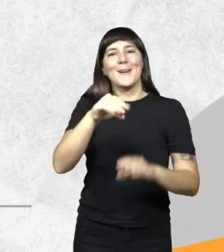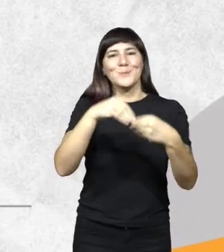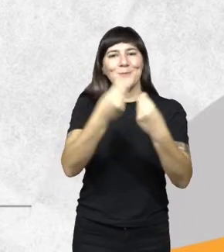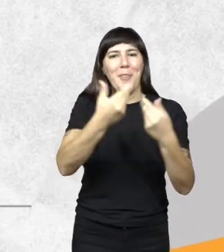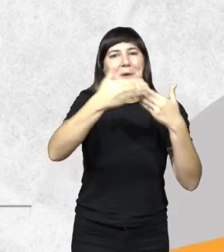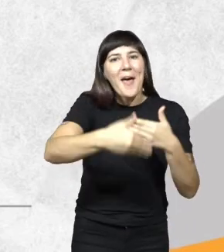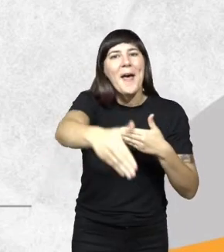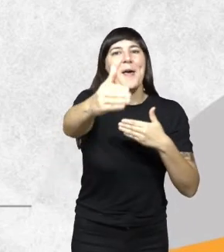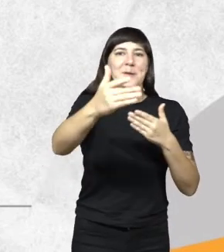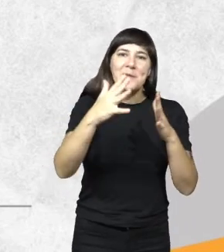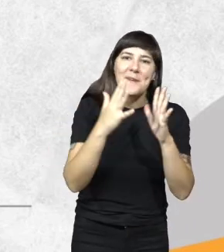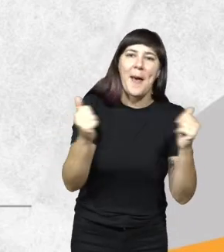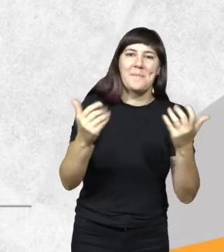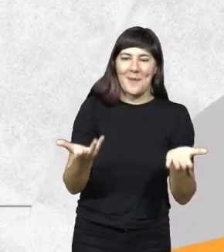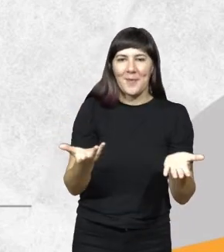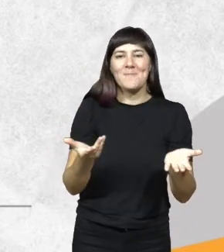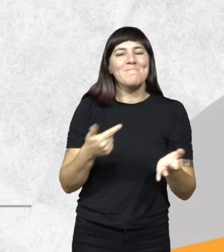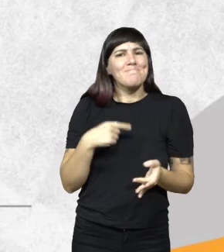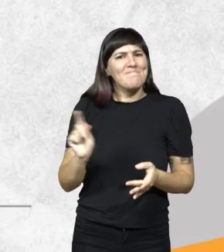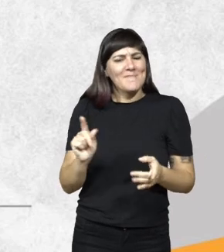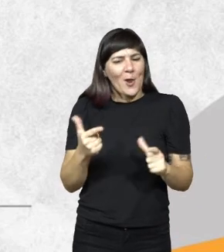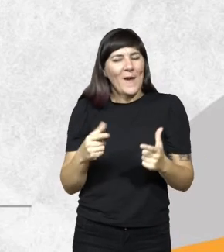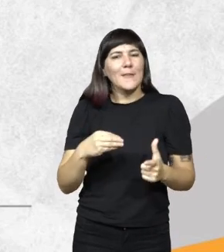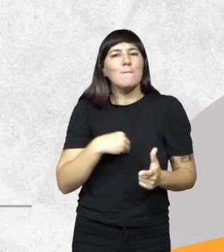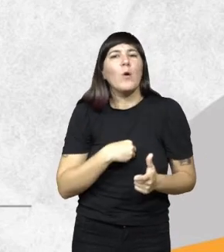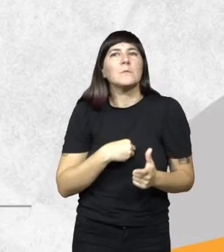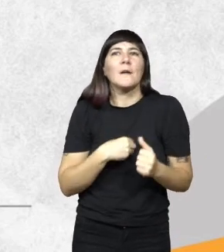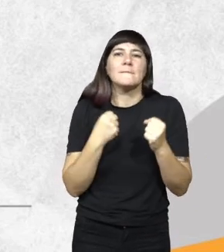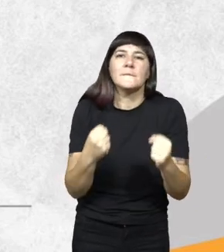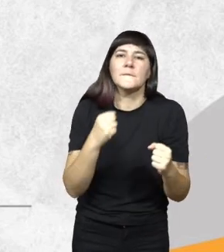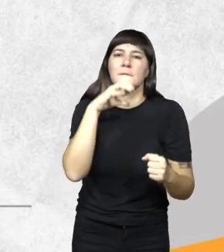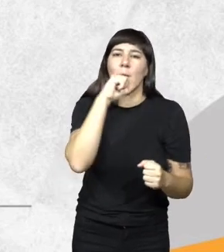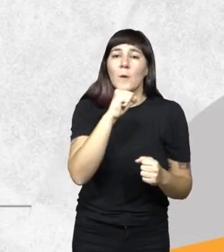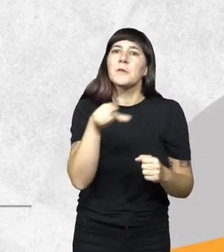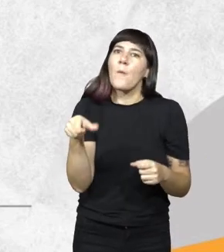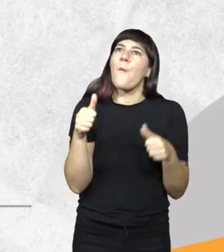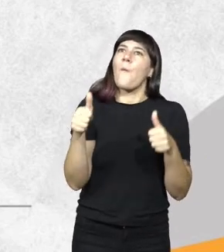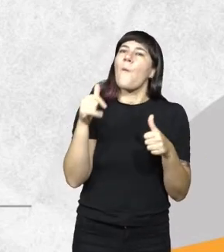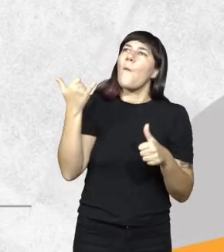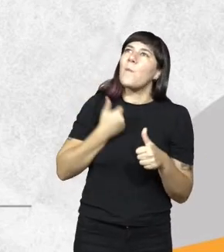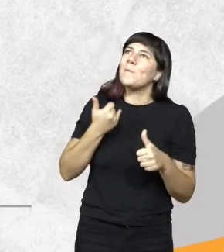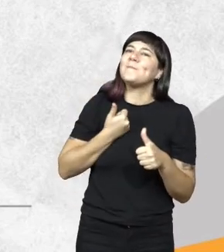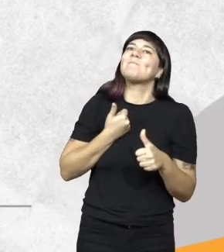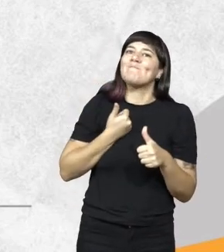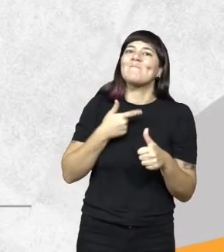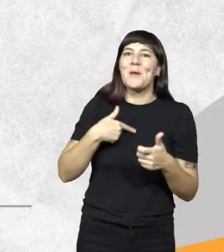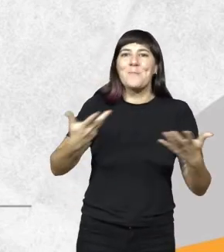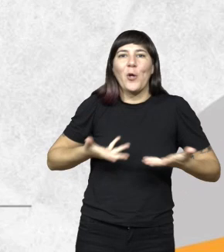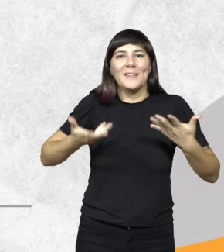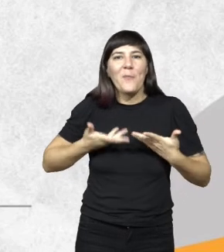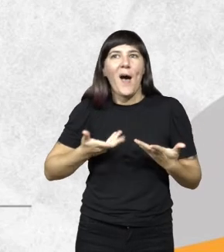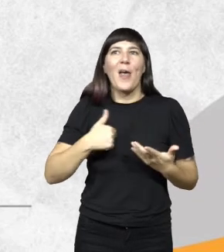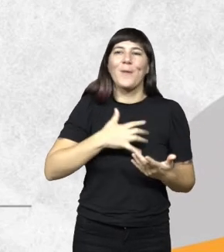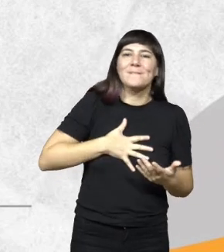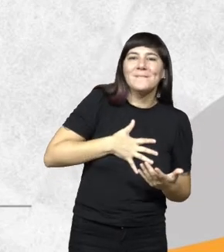rápidos. ¿Por qué no empleo fuerza de voluntad? Y digo, qué bárbaro, ¿no? Cuando yo actúo motivado y